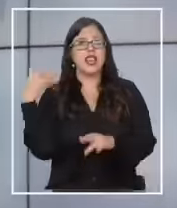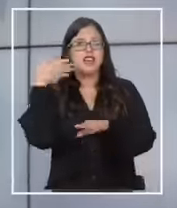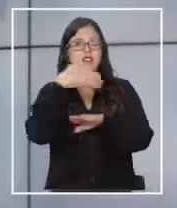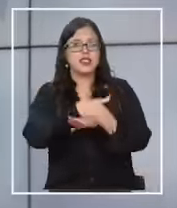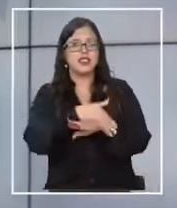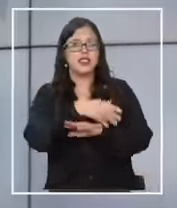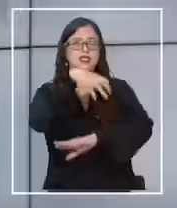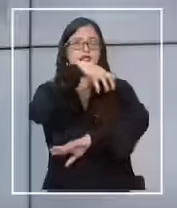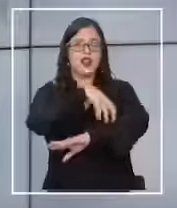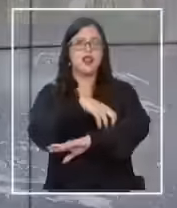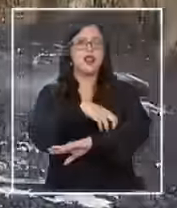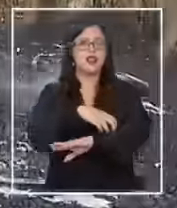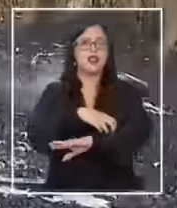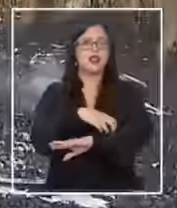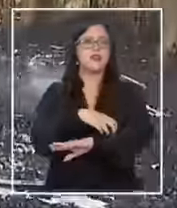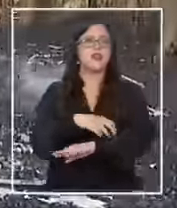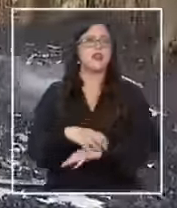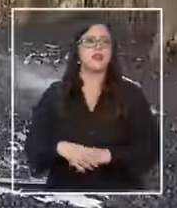su mandato.